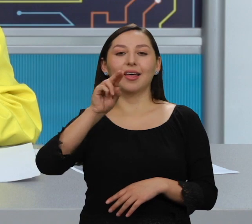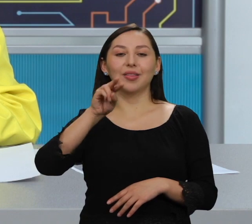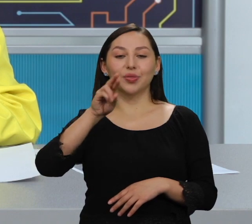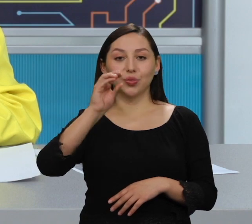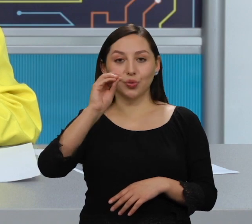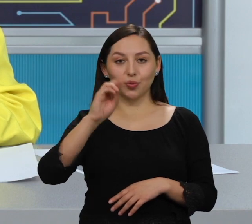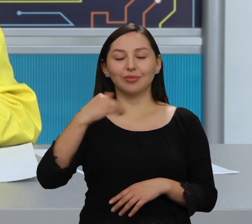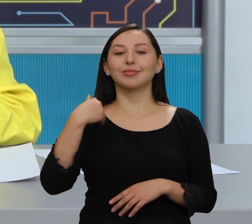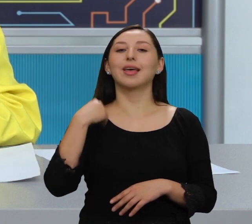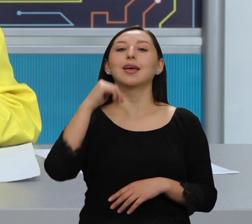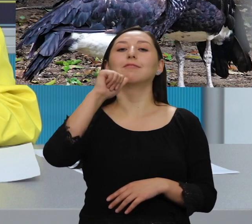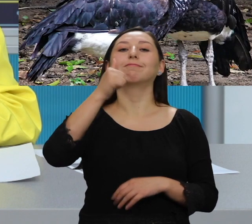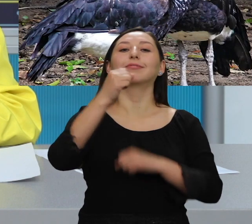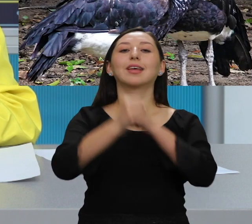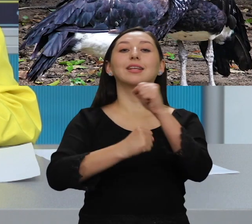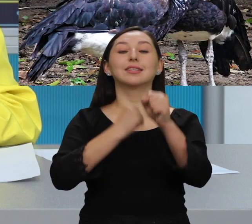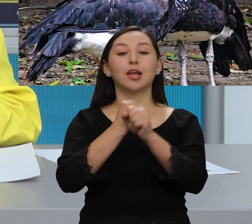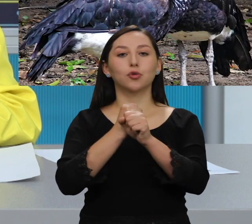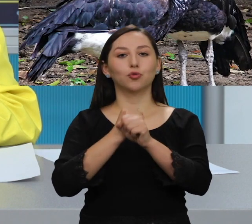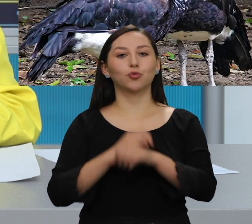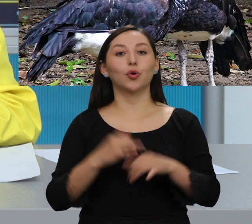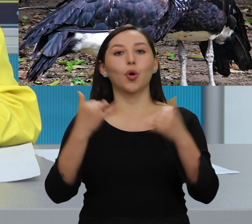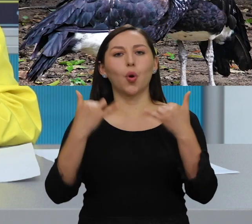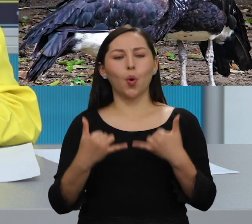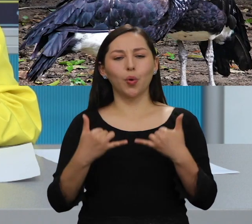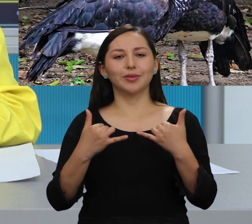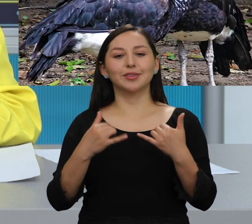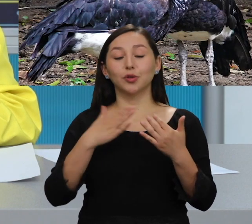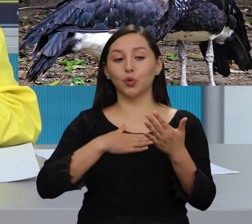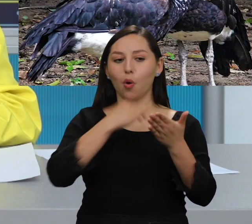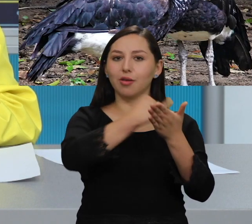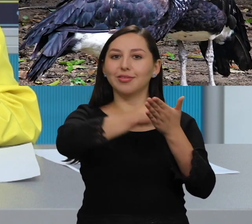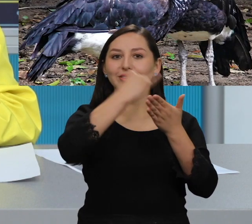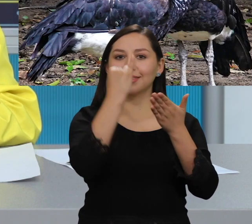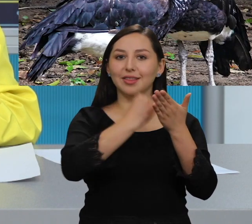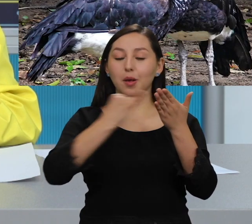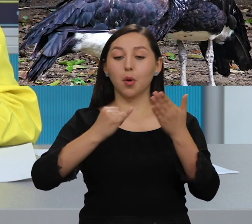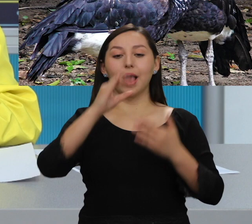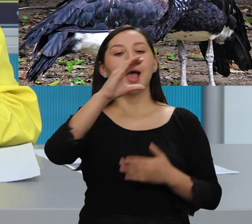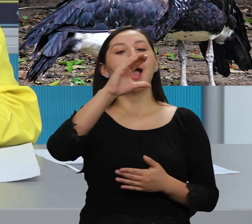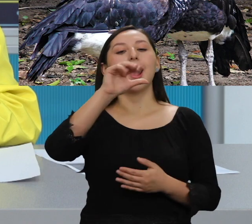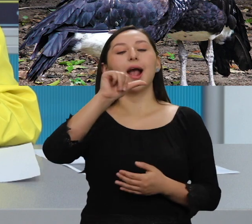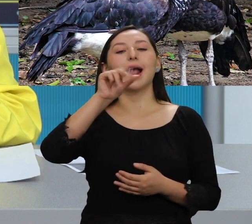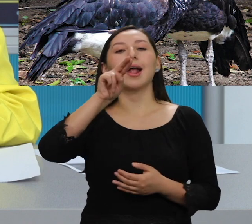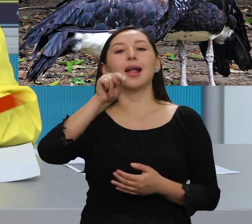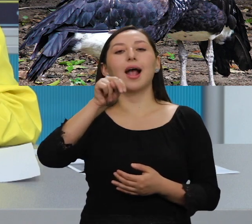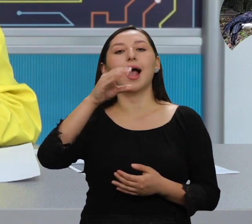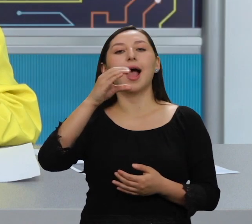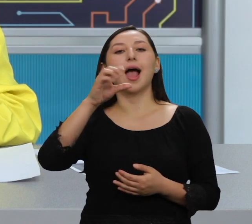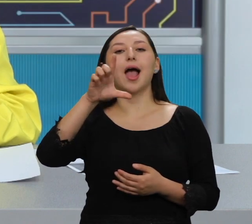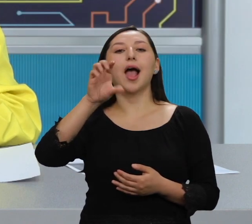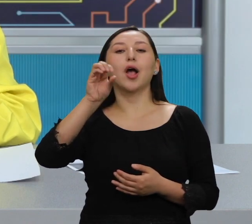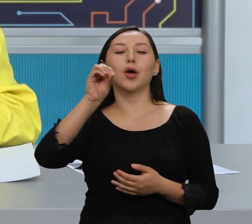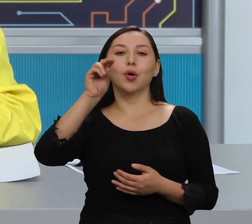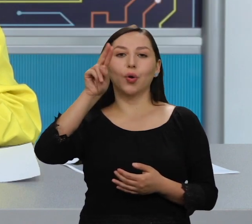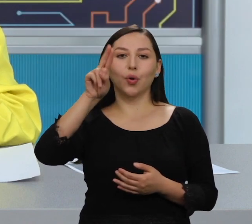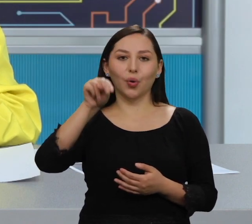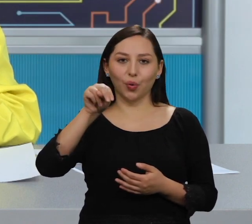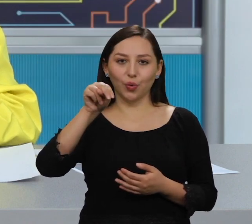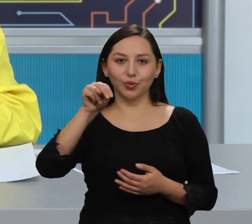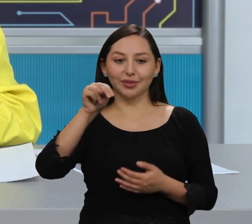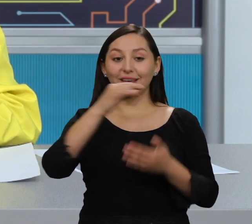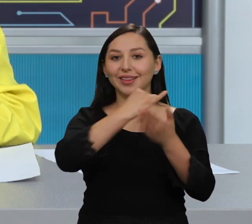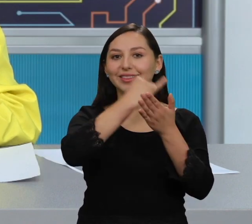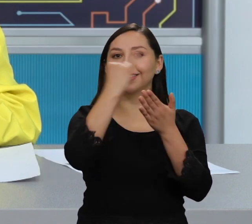años y hoy les voy a dibujar un canclón El canclón está ubicado en los manglares de los bosques en las zonas